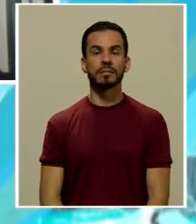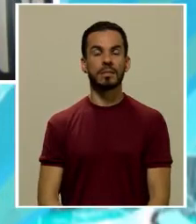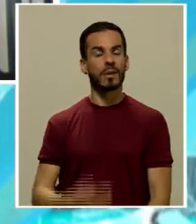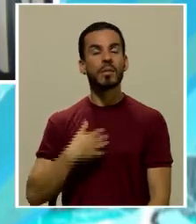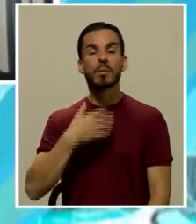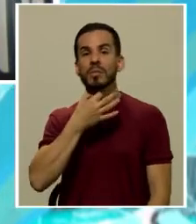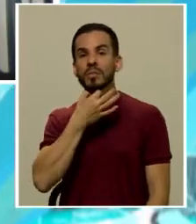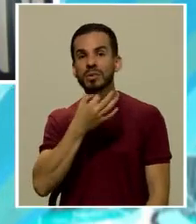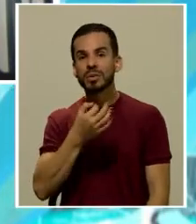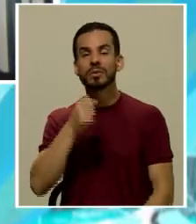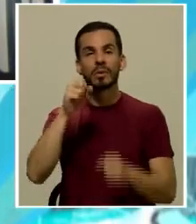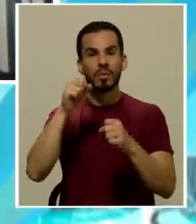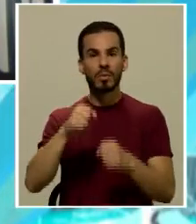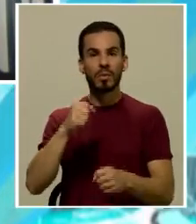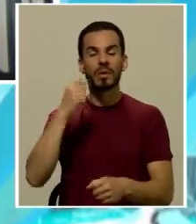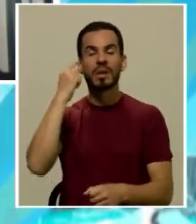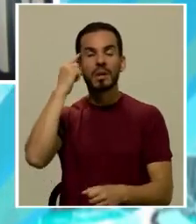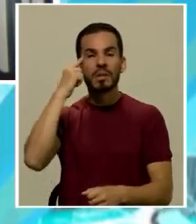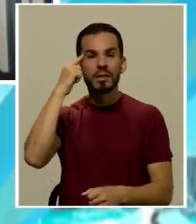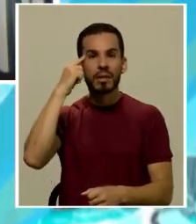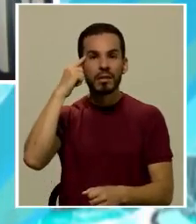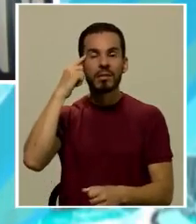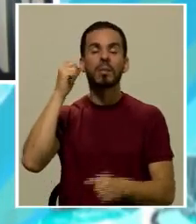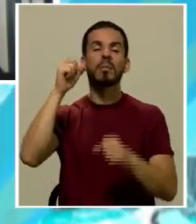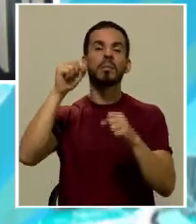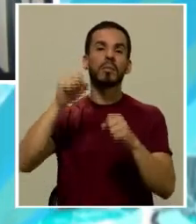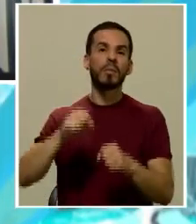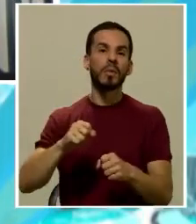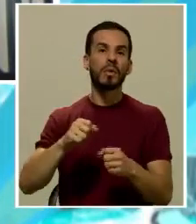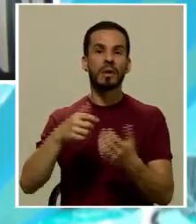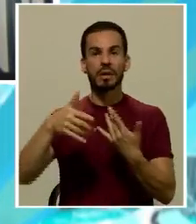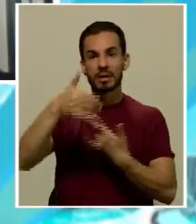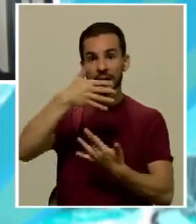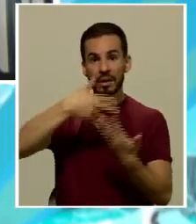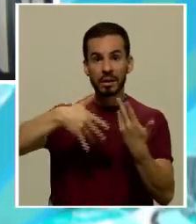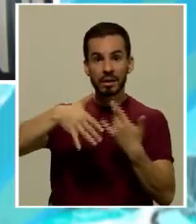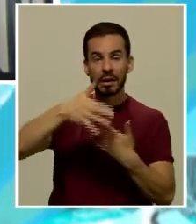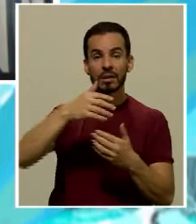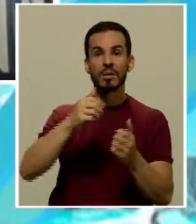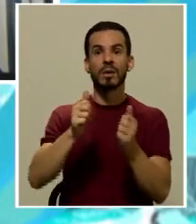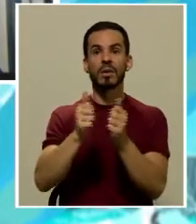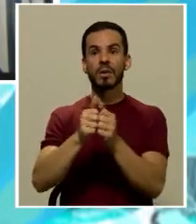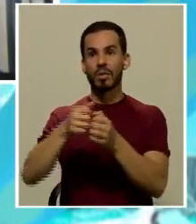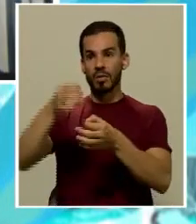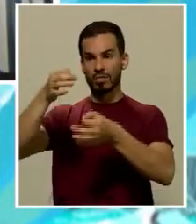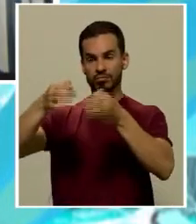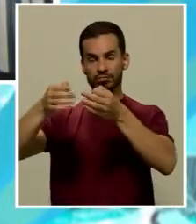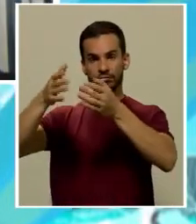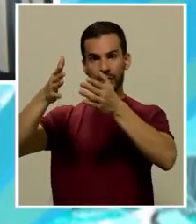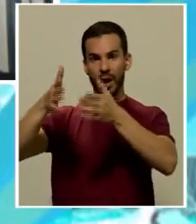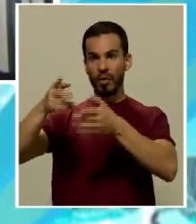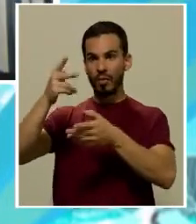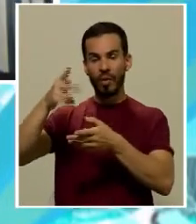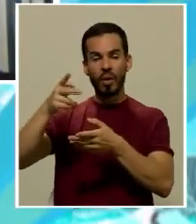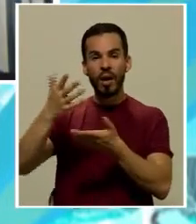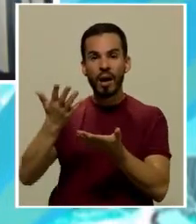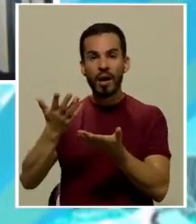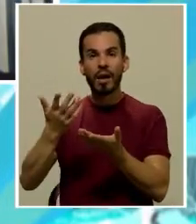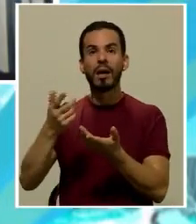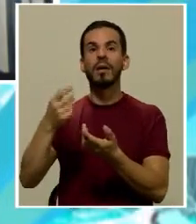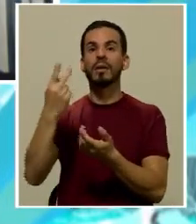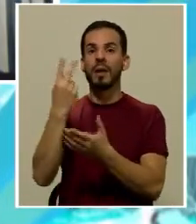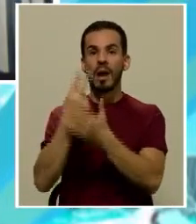un gusto poder reflexionar poder interactuar primero con juristas de la talla